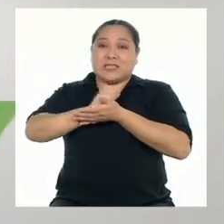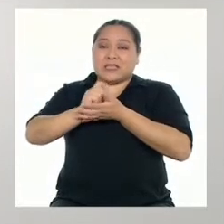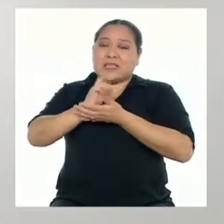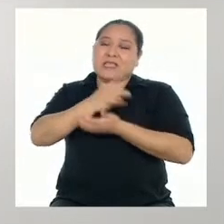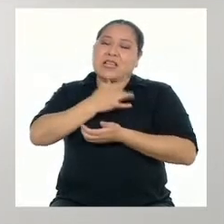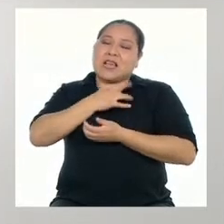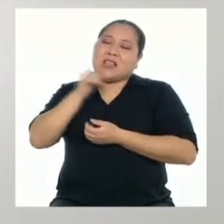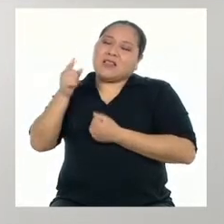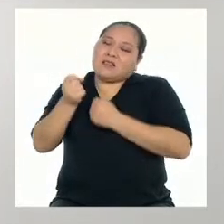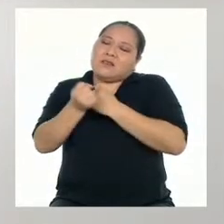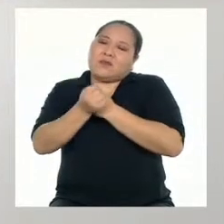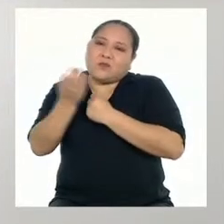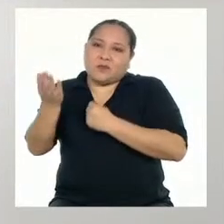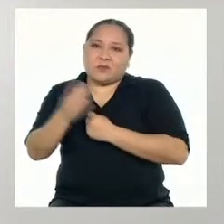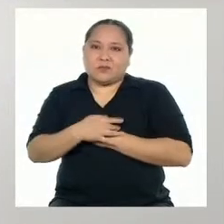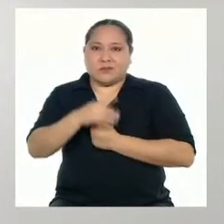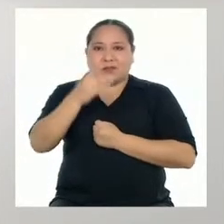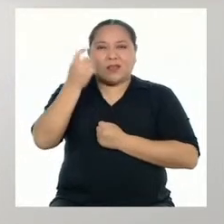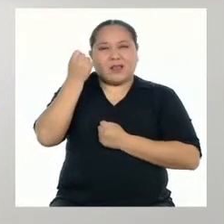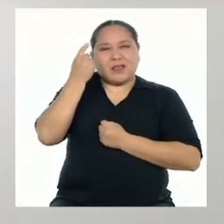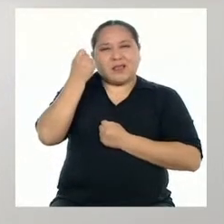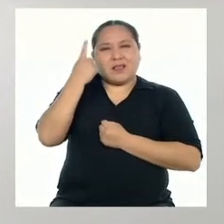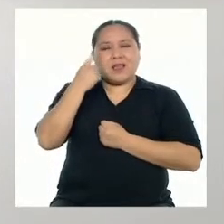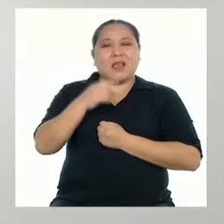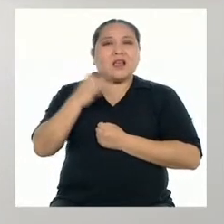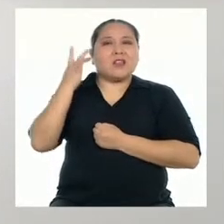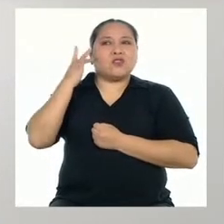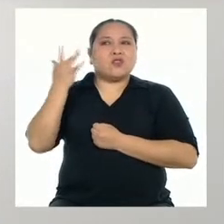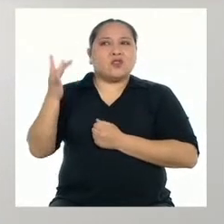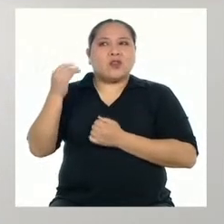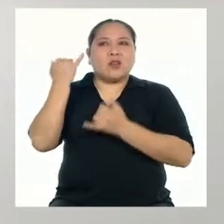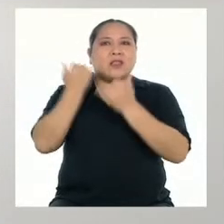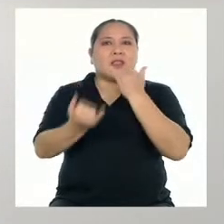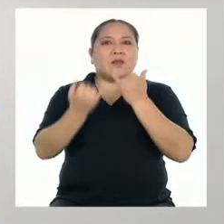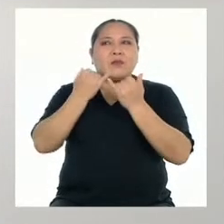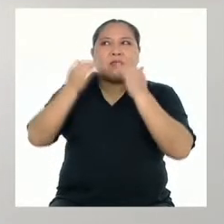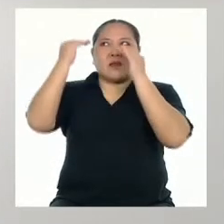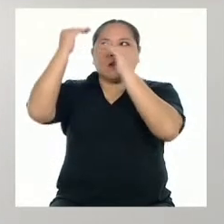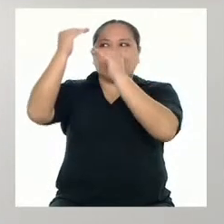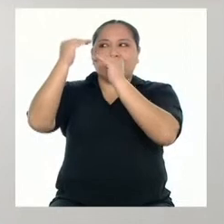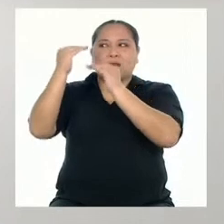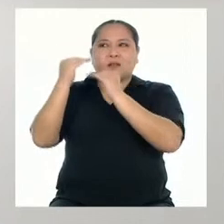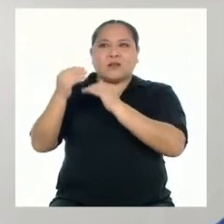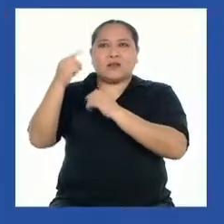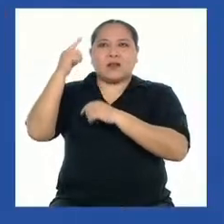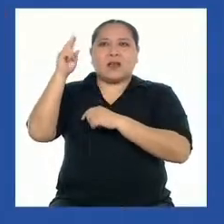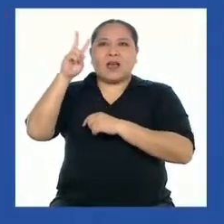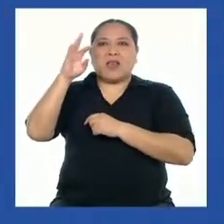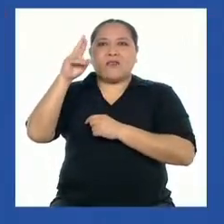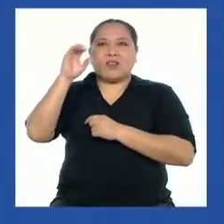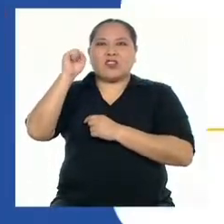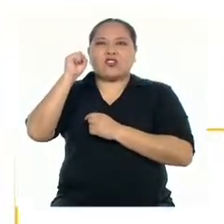¿Pueden identificar el sonido en el cual acaba cada verso de la primera estrofa?